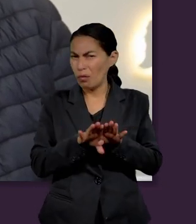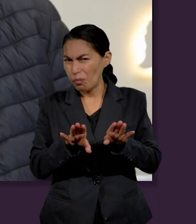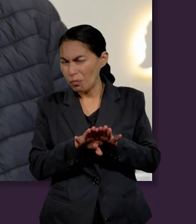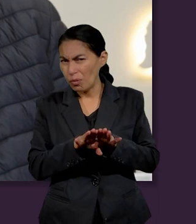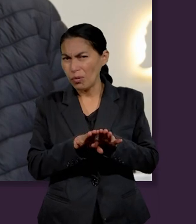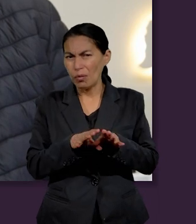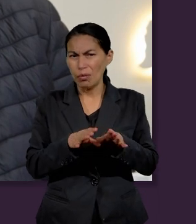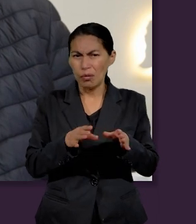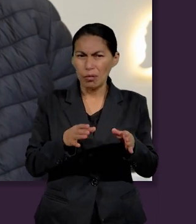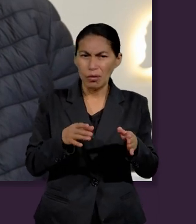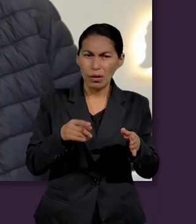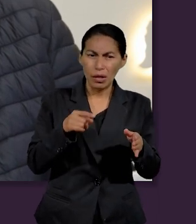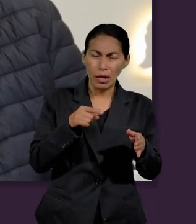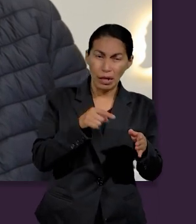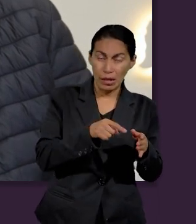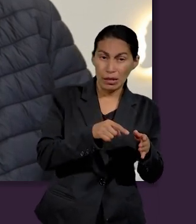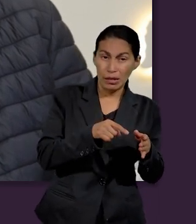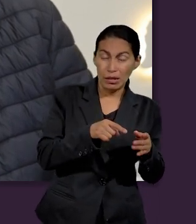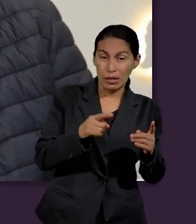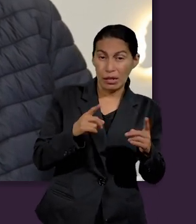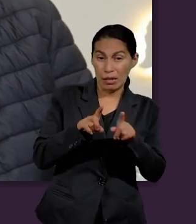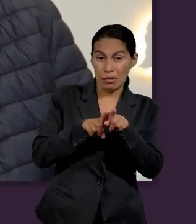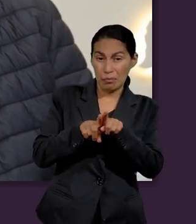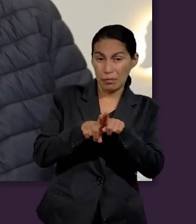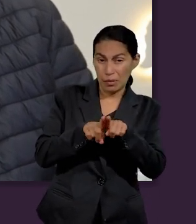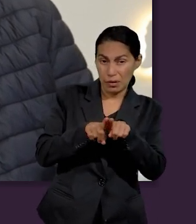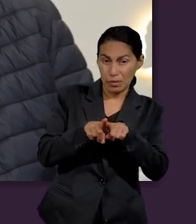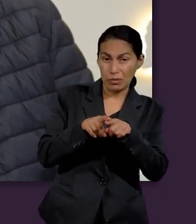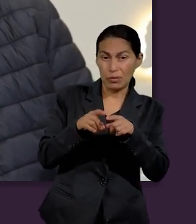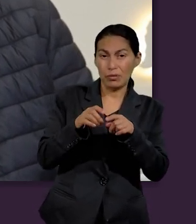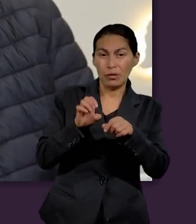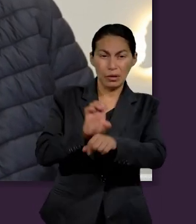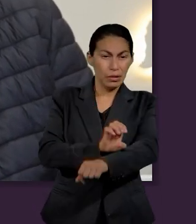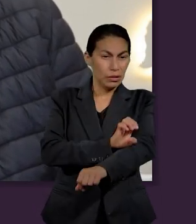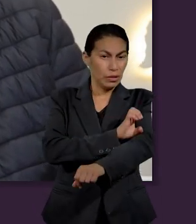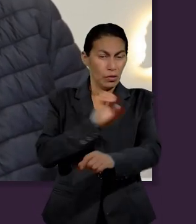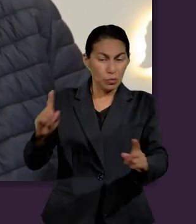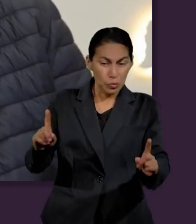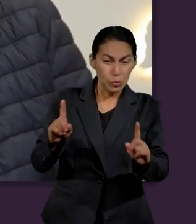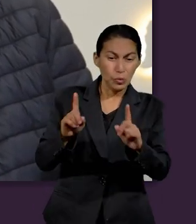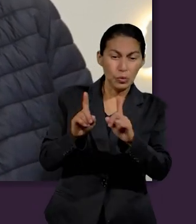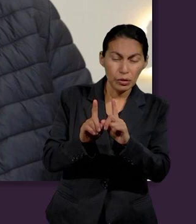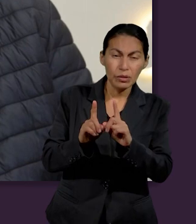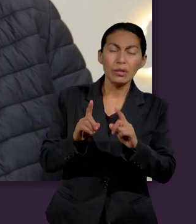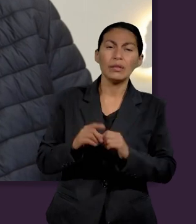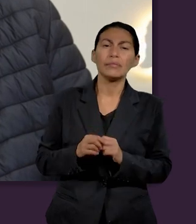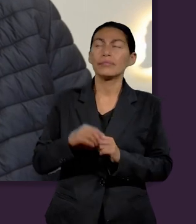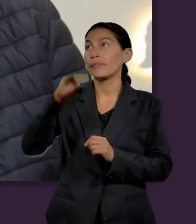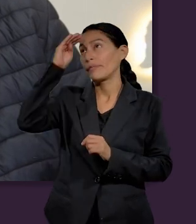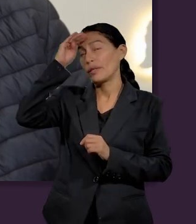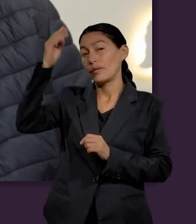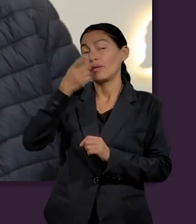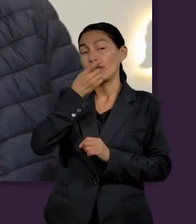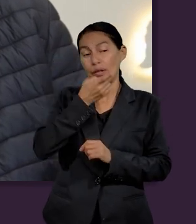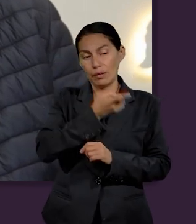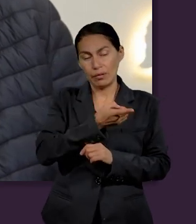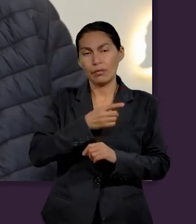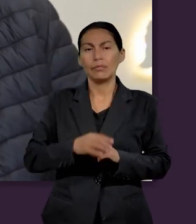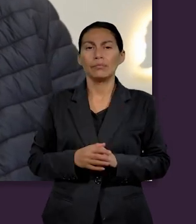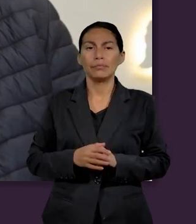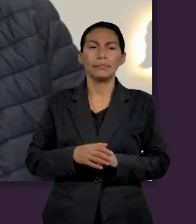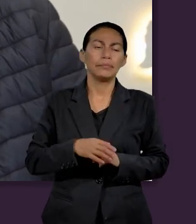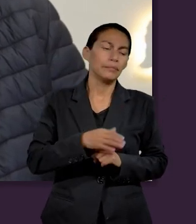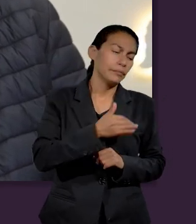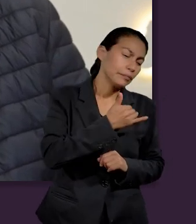tremenda experiencia de Jaboc y al encuentro de su hermano Esaú que venía con